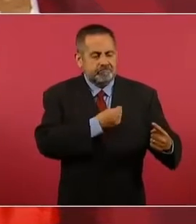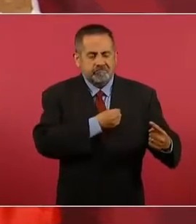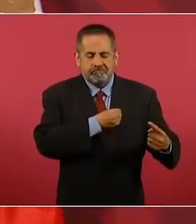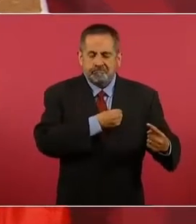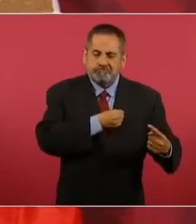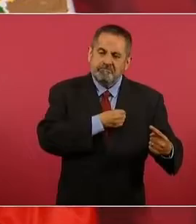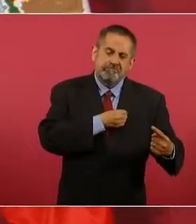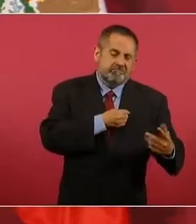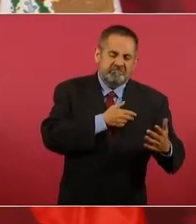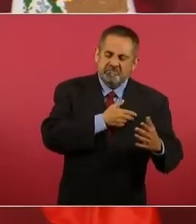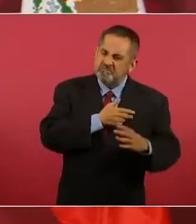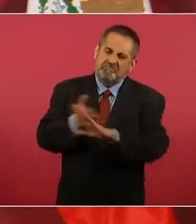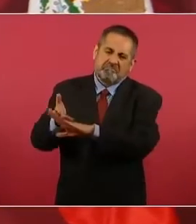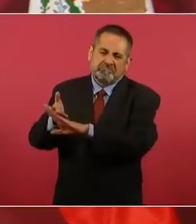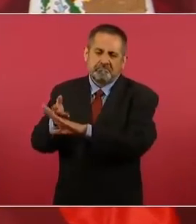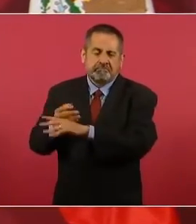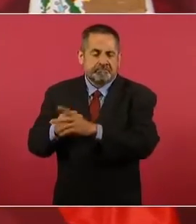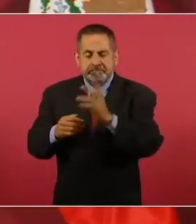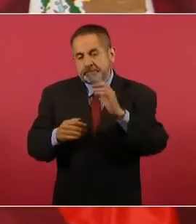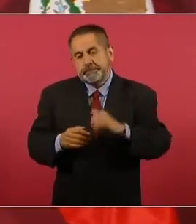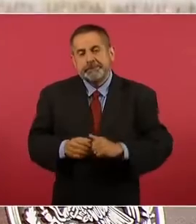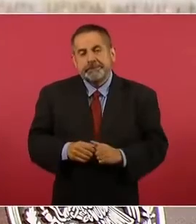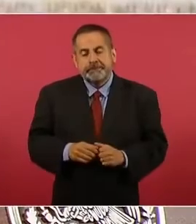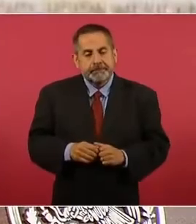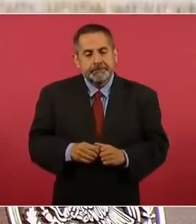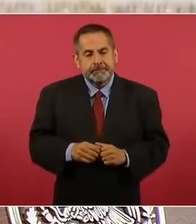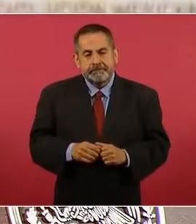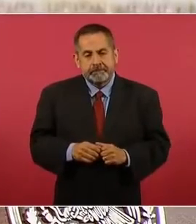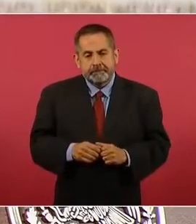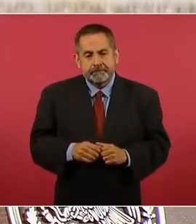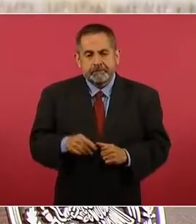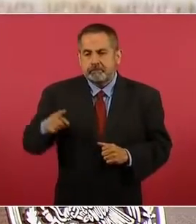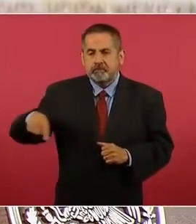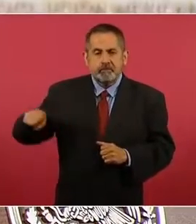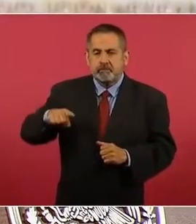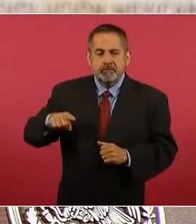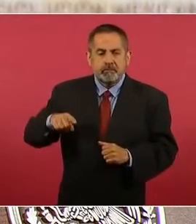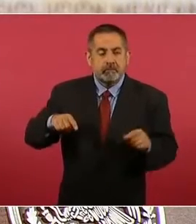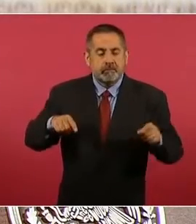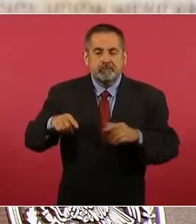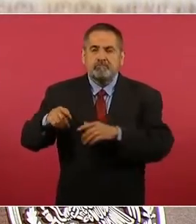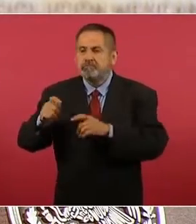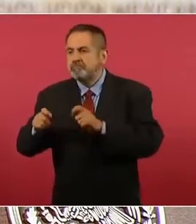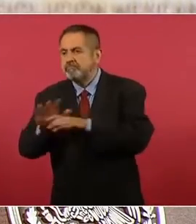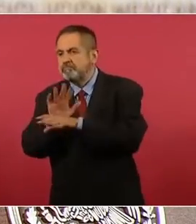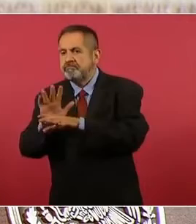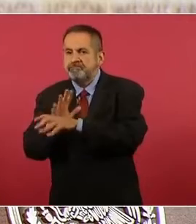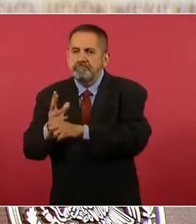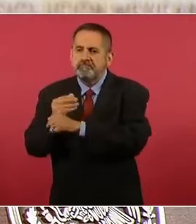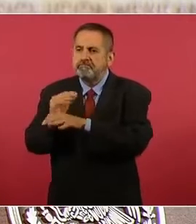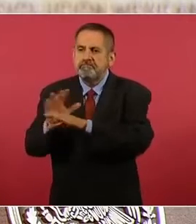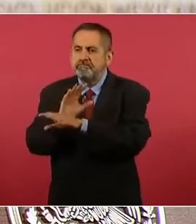los cambios que llevó a cabo